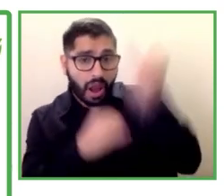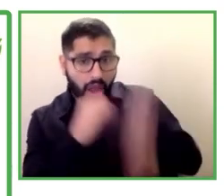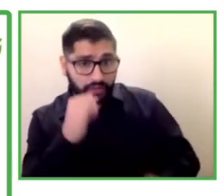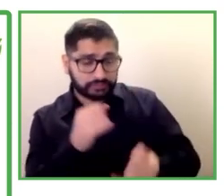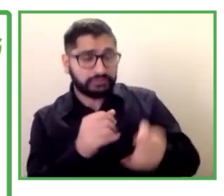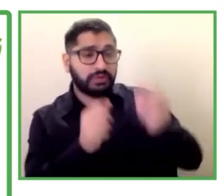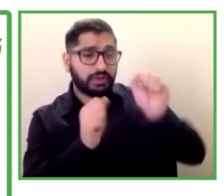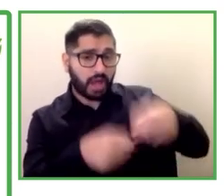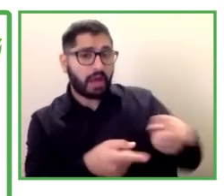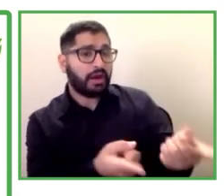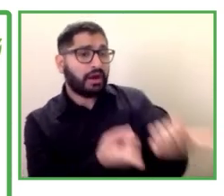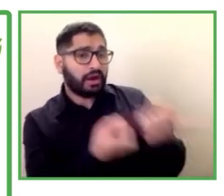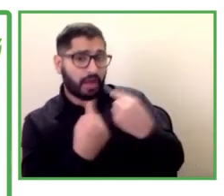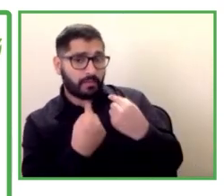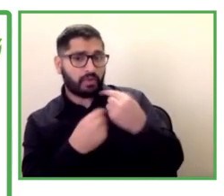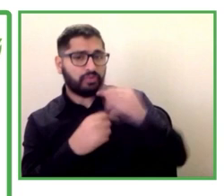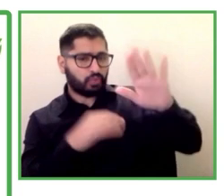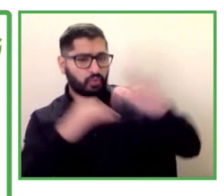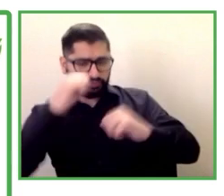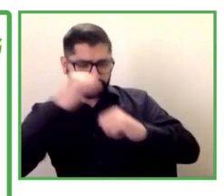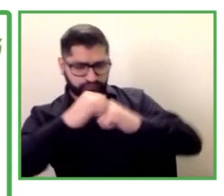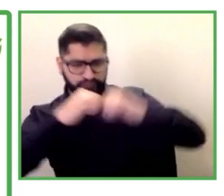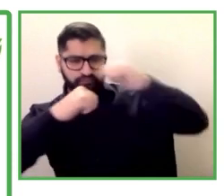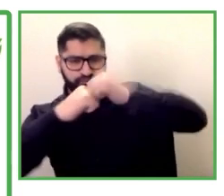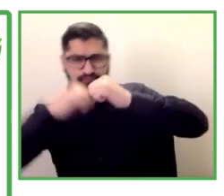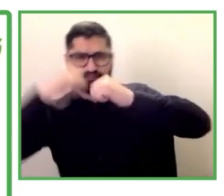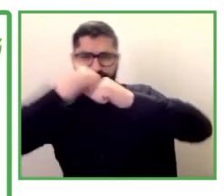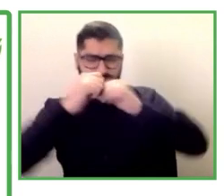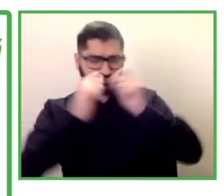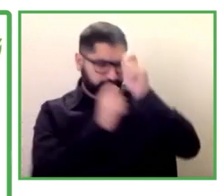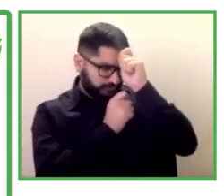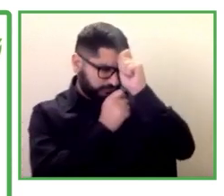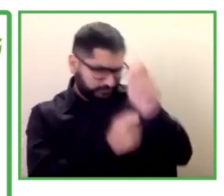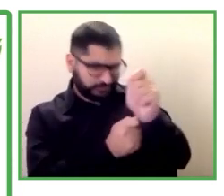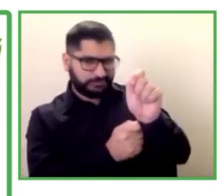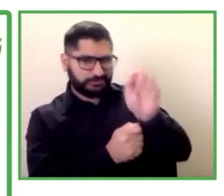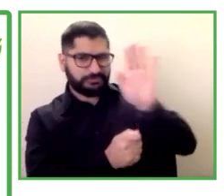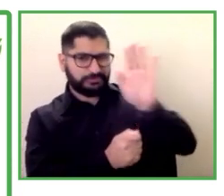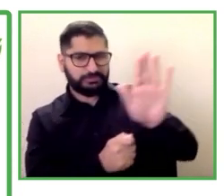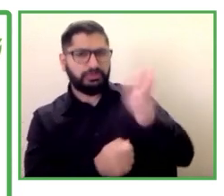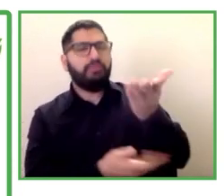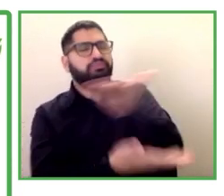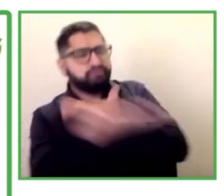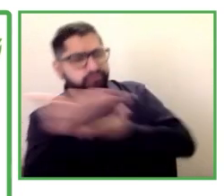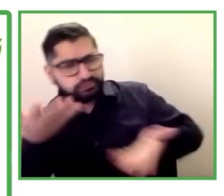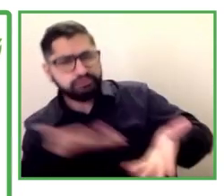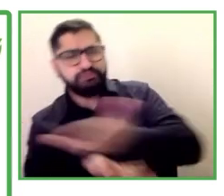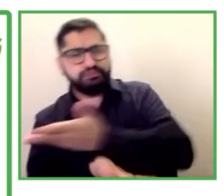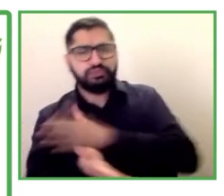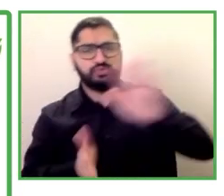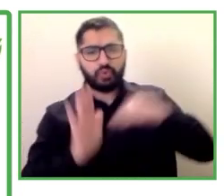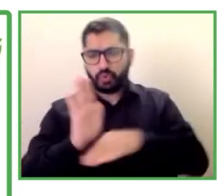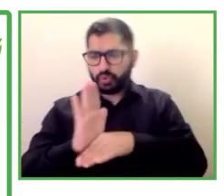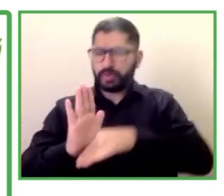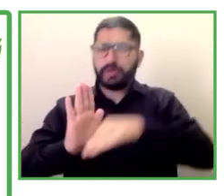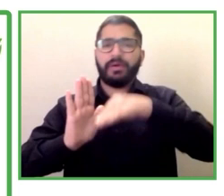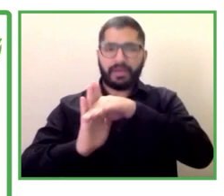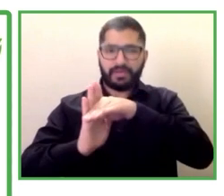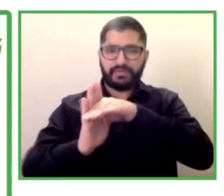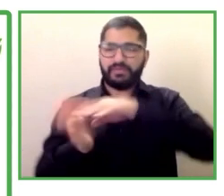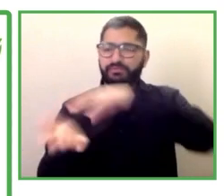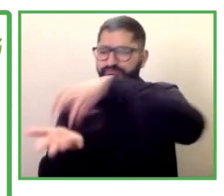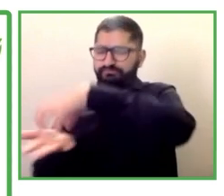se ha reconocido como una colaboración a nivel estatal y estas asociaciones y